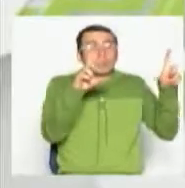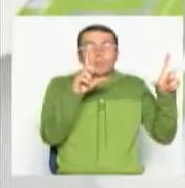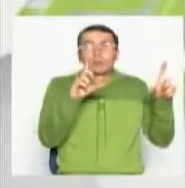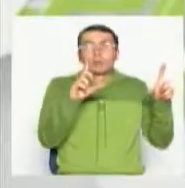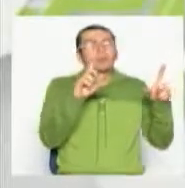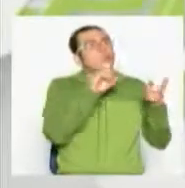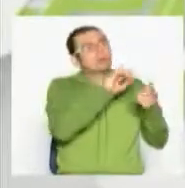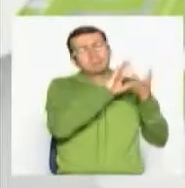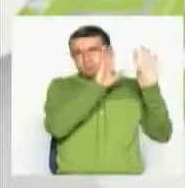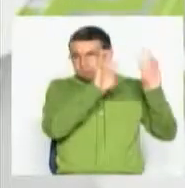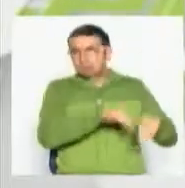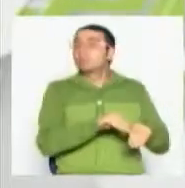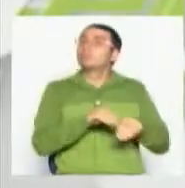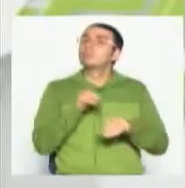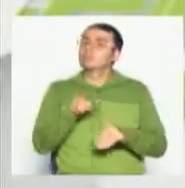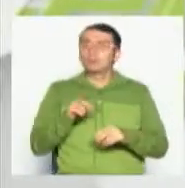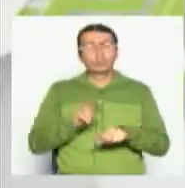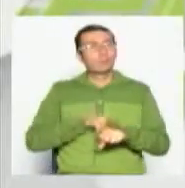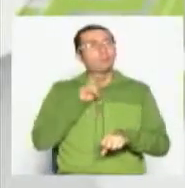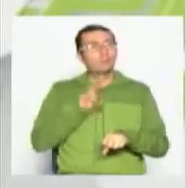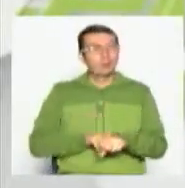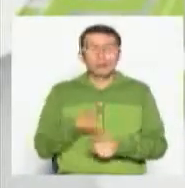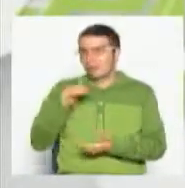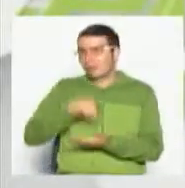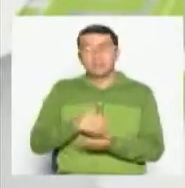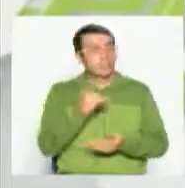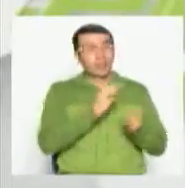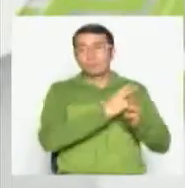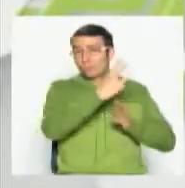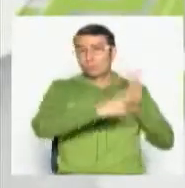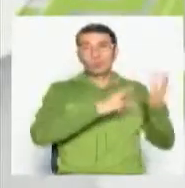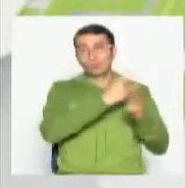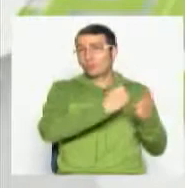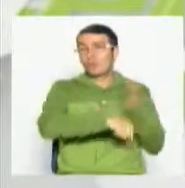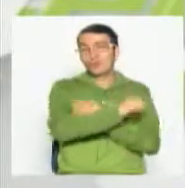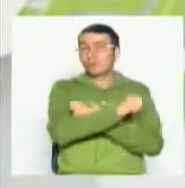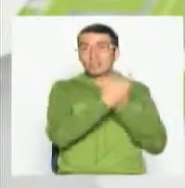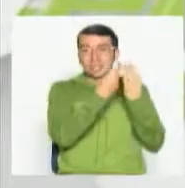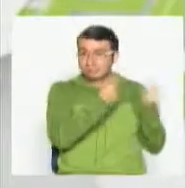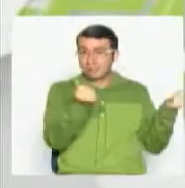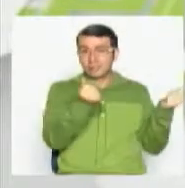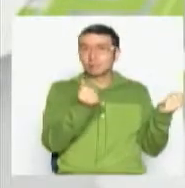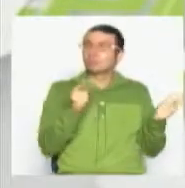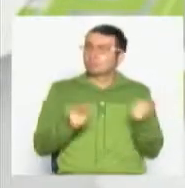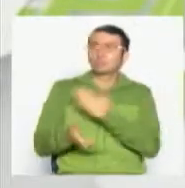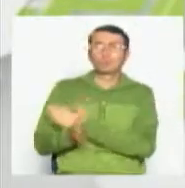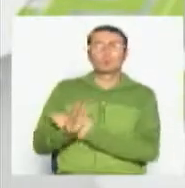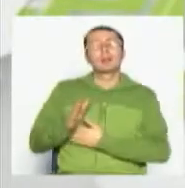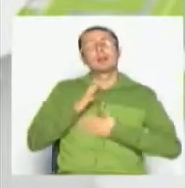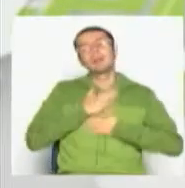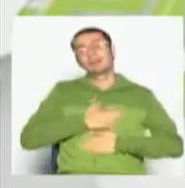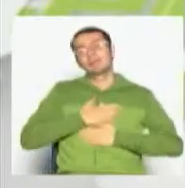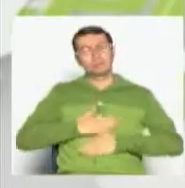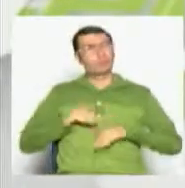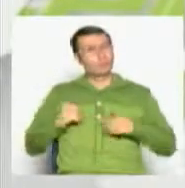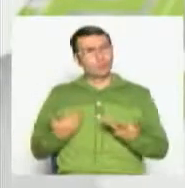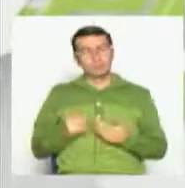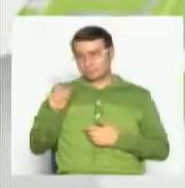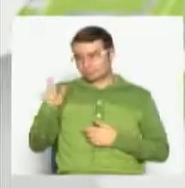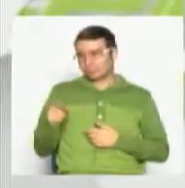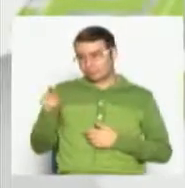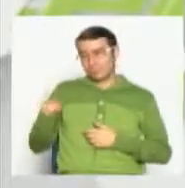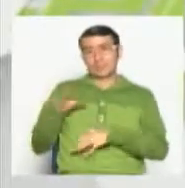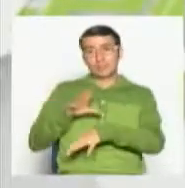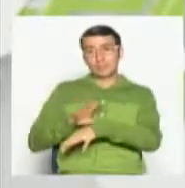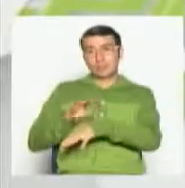normalidad y a retomar esa cotidianidad después del Mundial de Fútbol Brasil 2014 con el psicólogo José Fernando Willis.